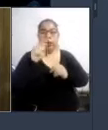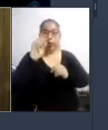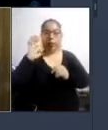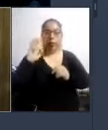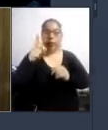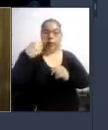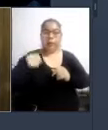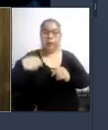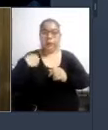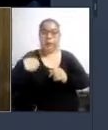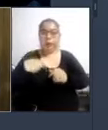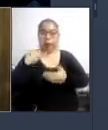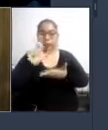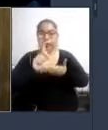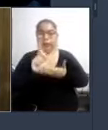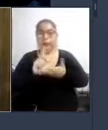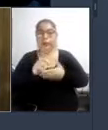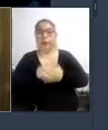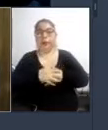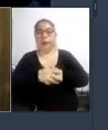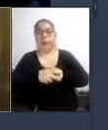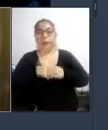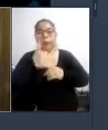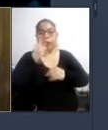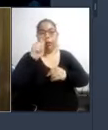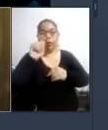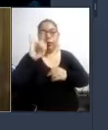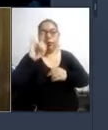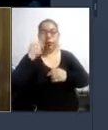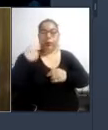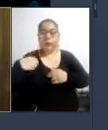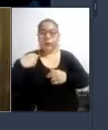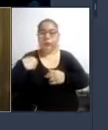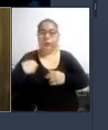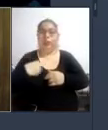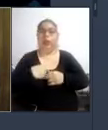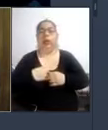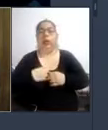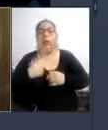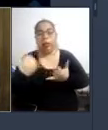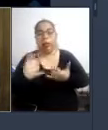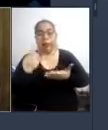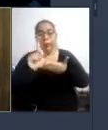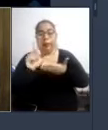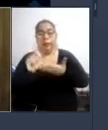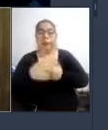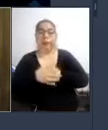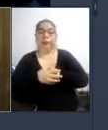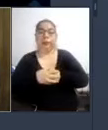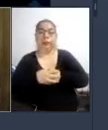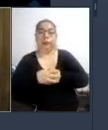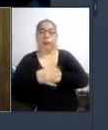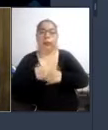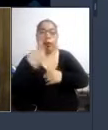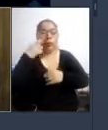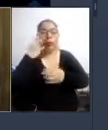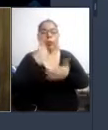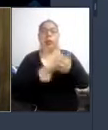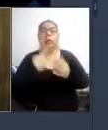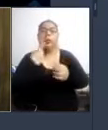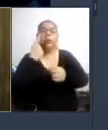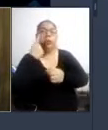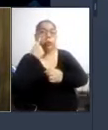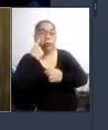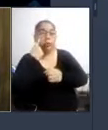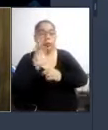la municipalidad metropolitana a la ATU y a la municipalidad metropolitana de Lima para que nos hiciera conocer